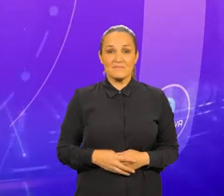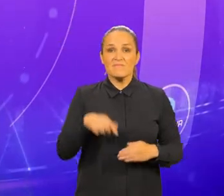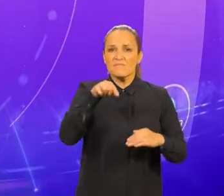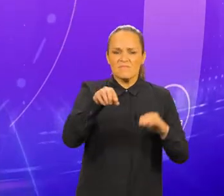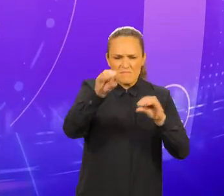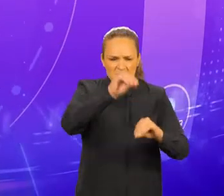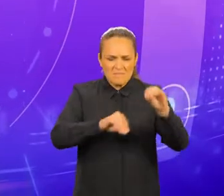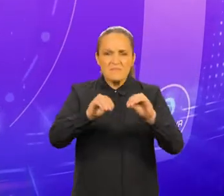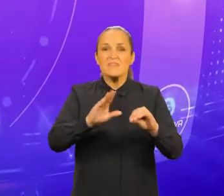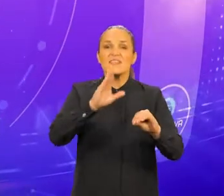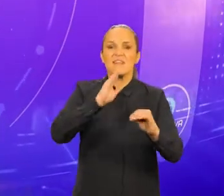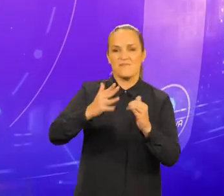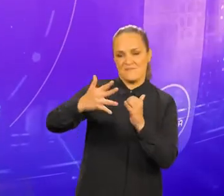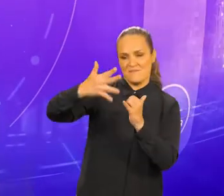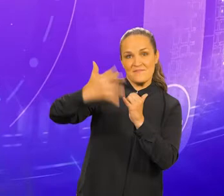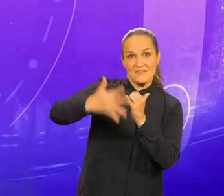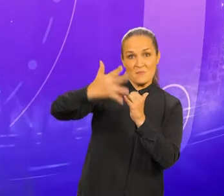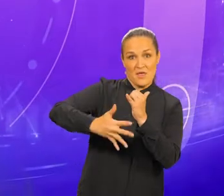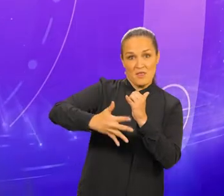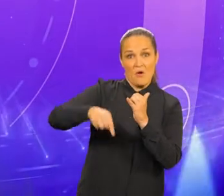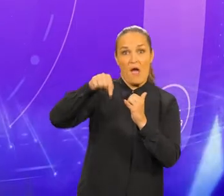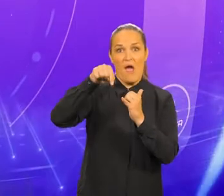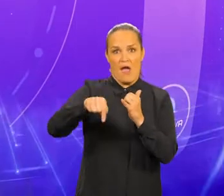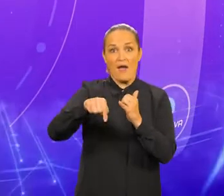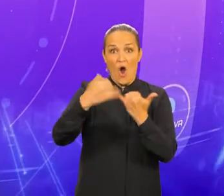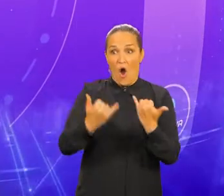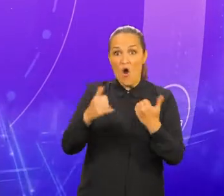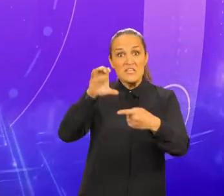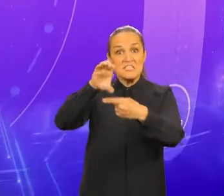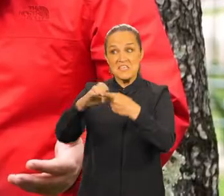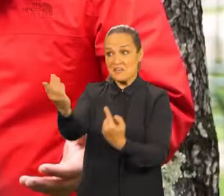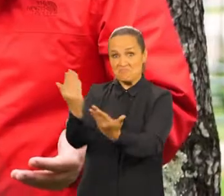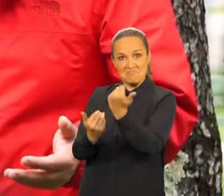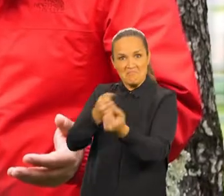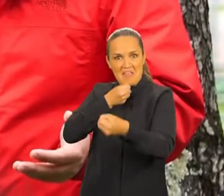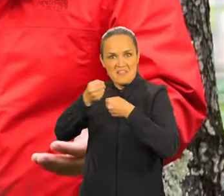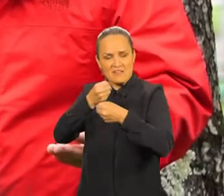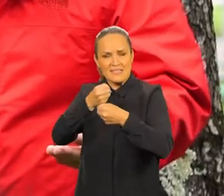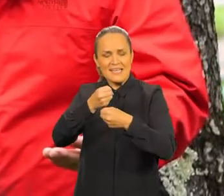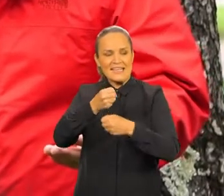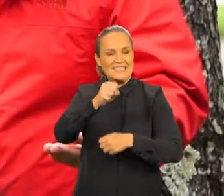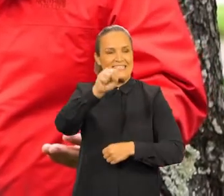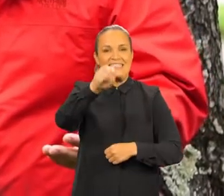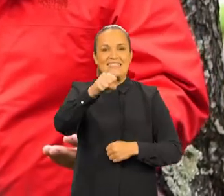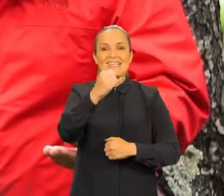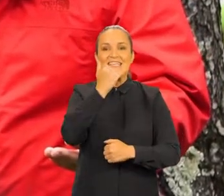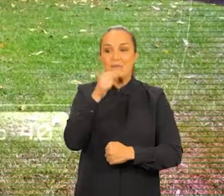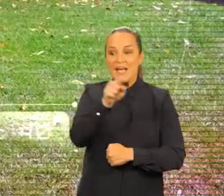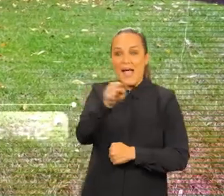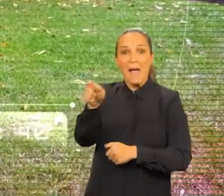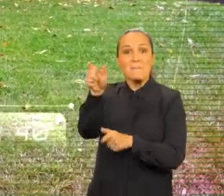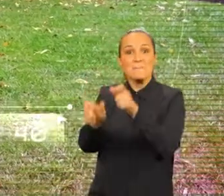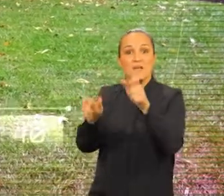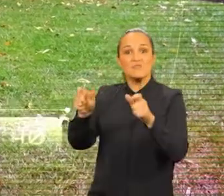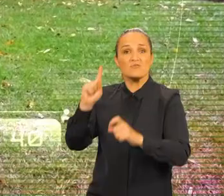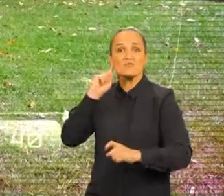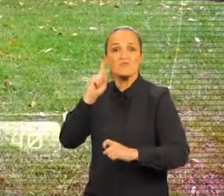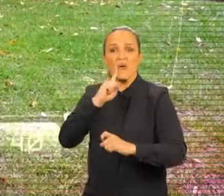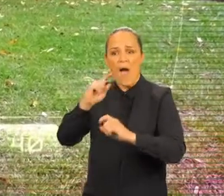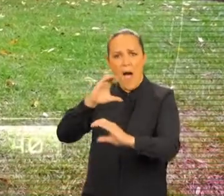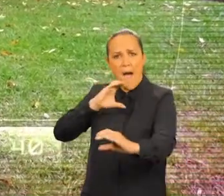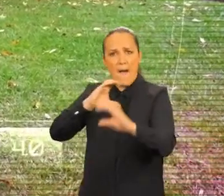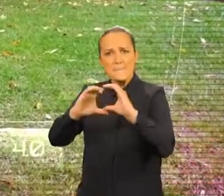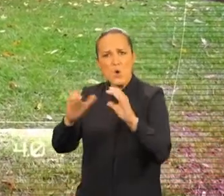Esta es una producción de Film Medios. Hoy tenemos una cita con ellos. Sí, Diana. El problema es que no sé cómo